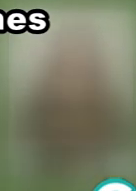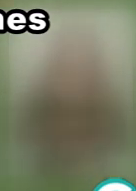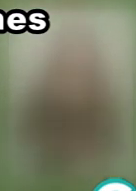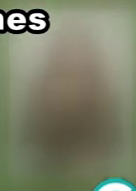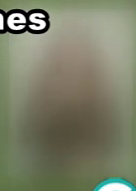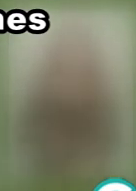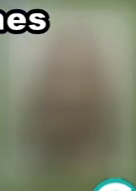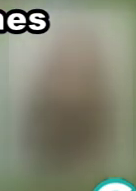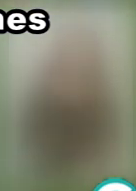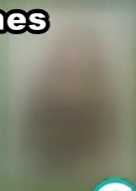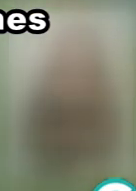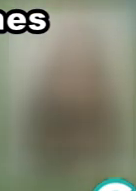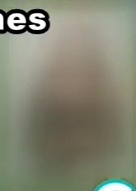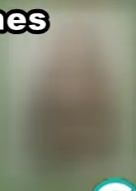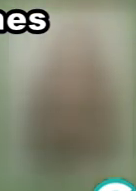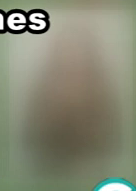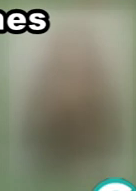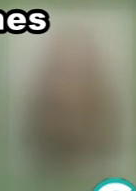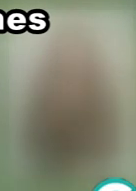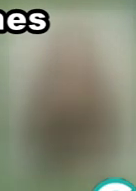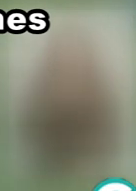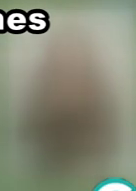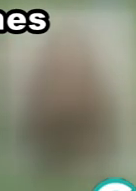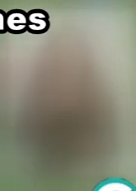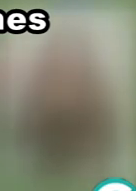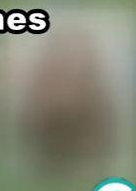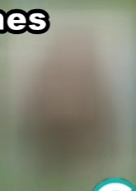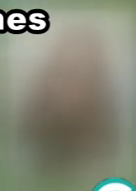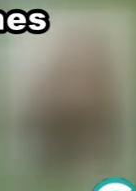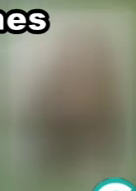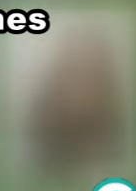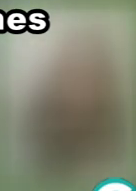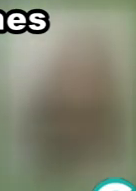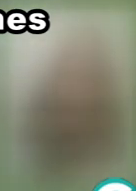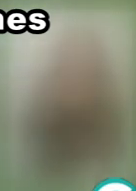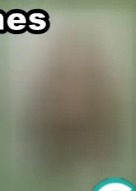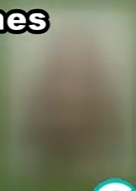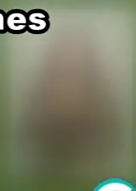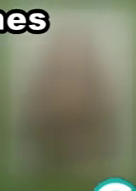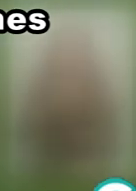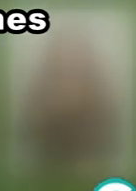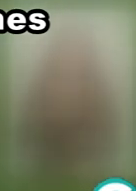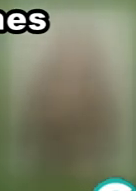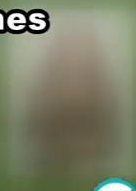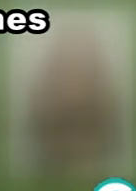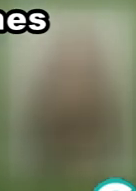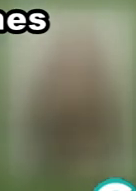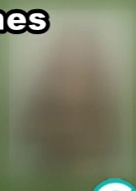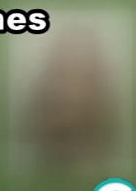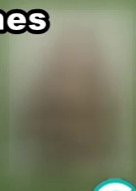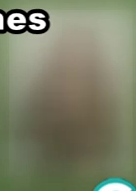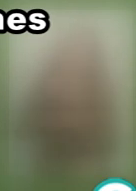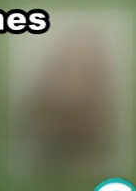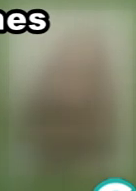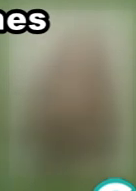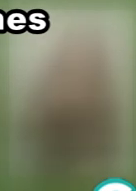en esa ocasión. Yo creo que también acertaron también con este fichaje de Budimir, y yo creo que ha sido un jugador que en el mercado de invierno le ha dado